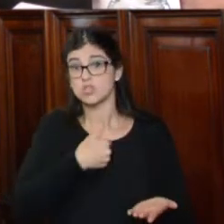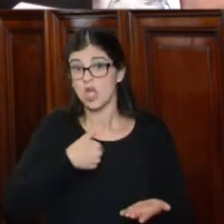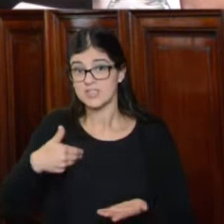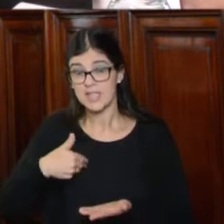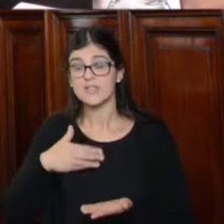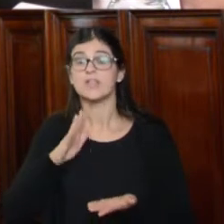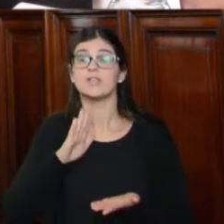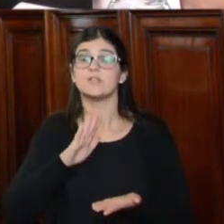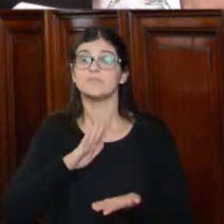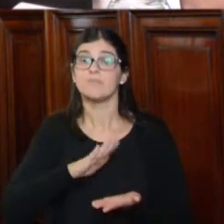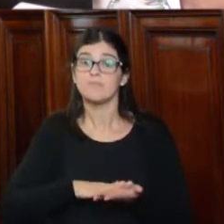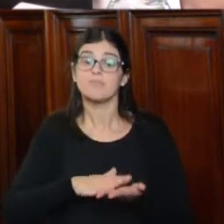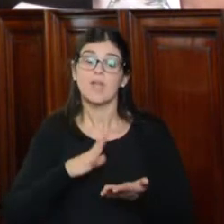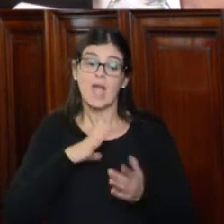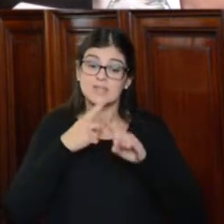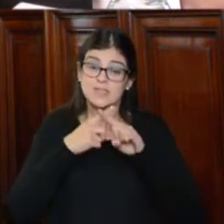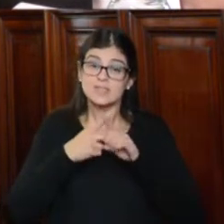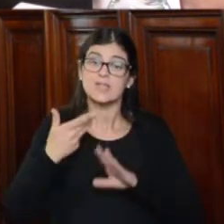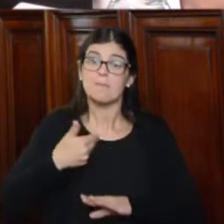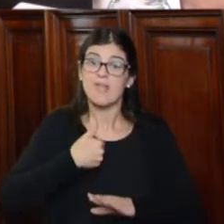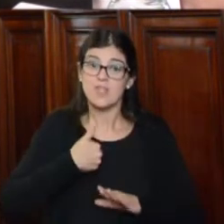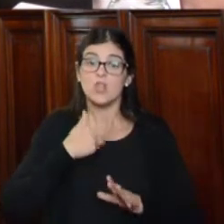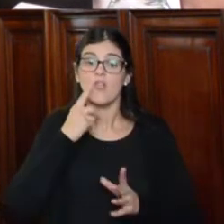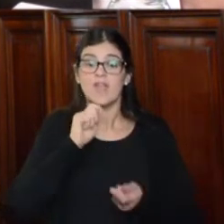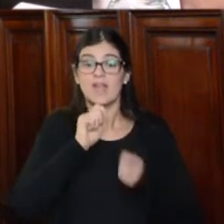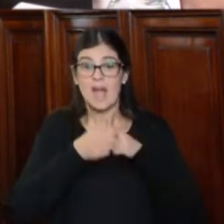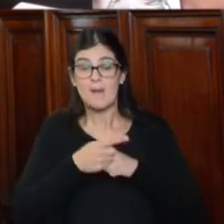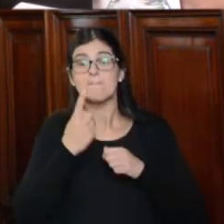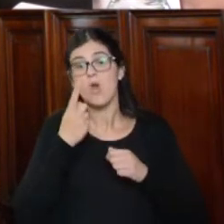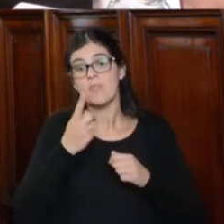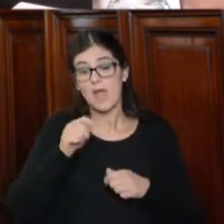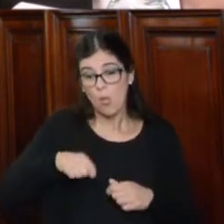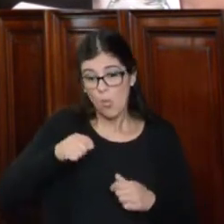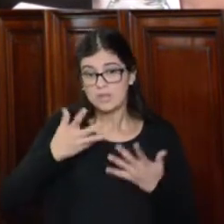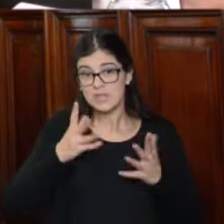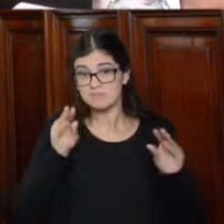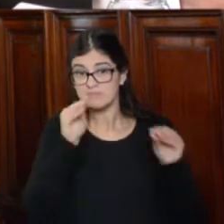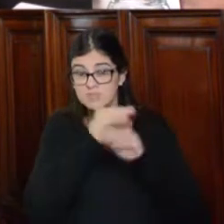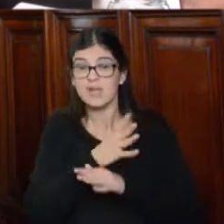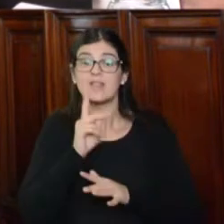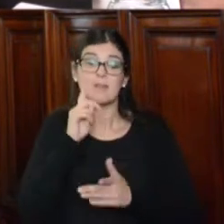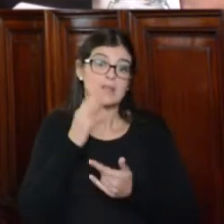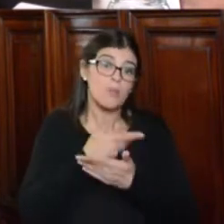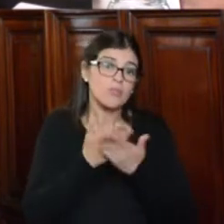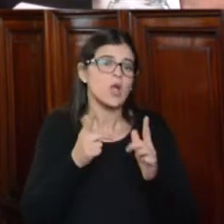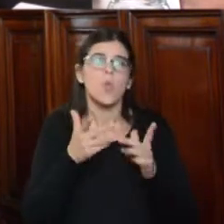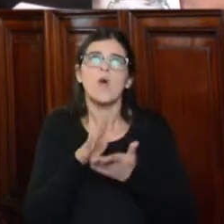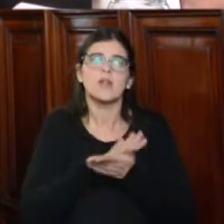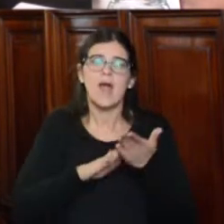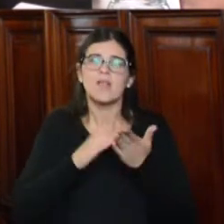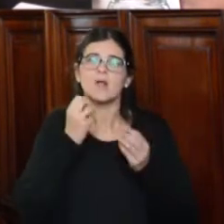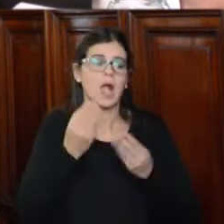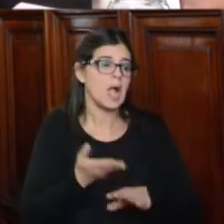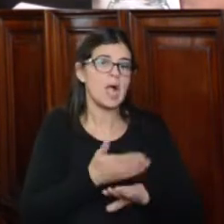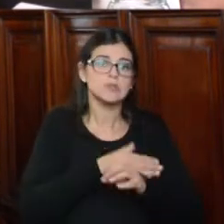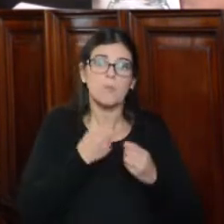relación a la existencia de pedidos de remoción de magistrados, debemos señalar que no hay ninguna relación causal